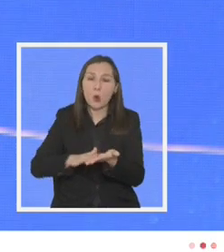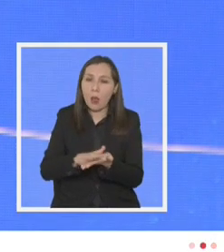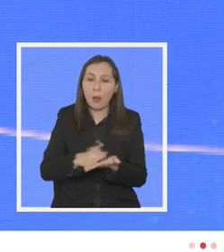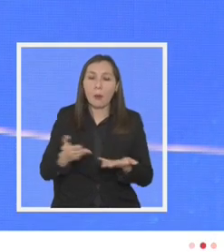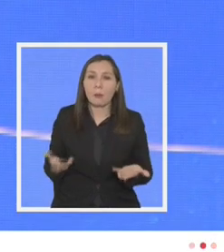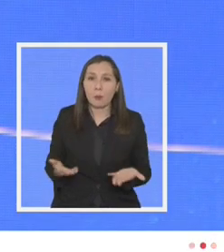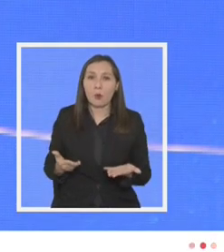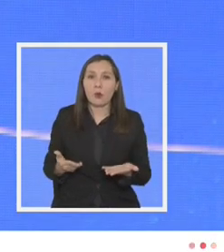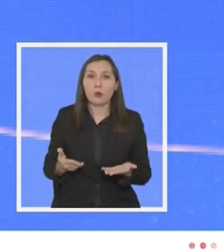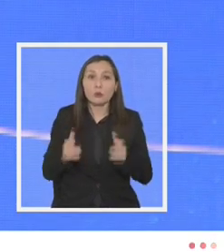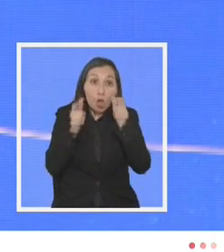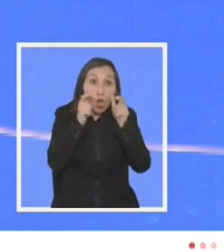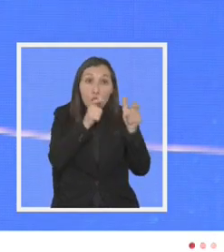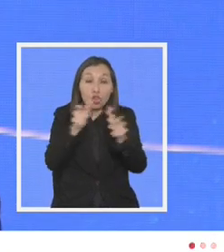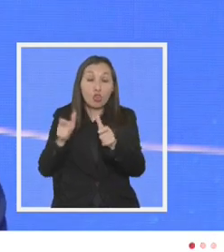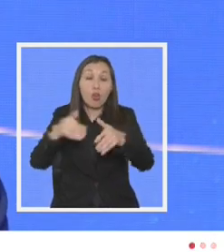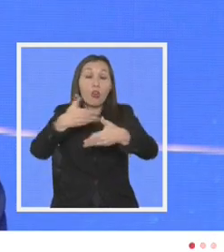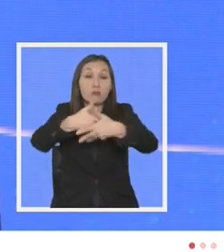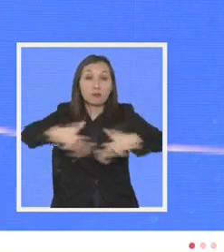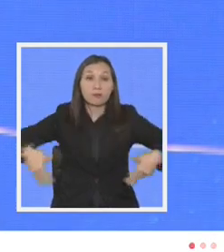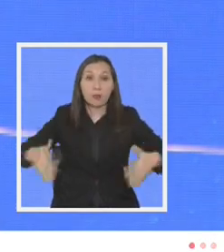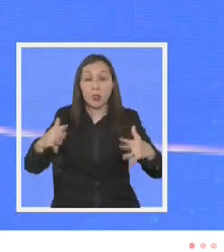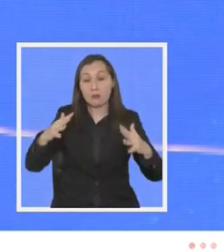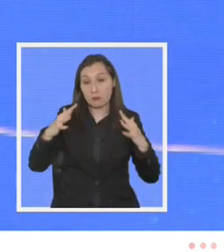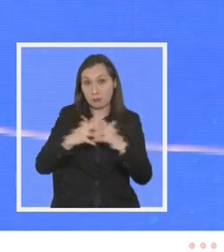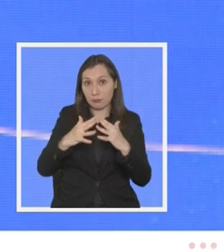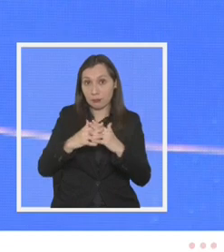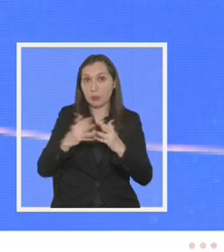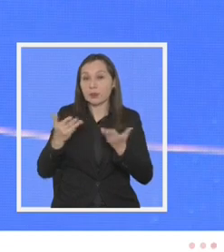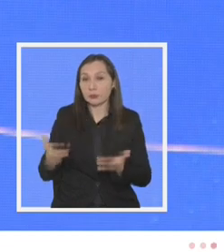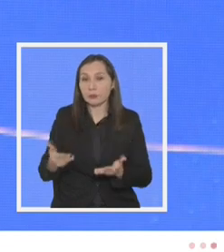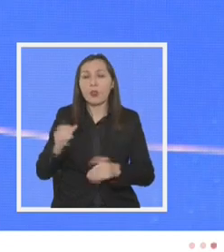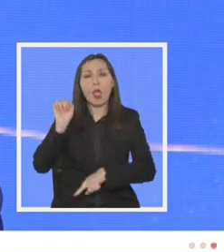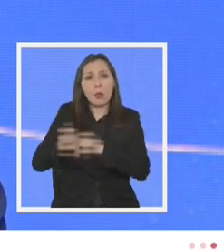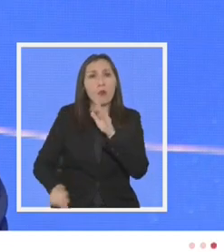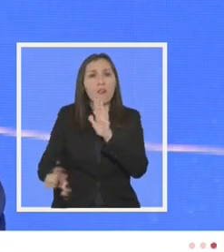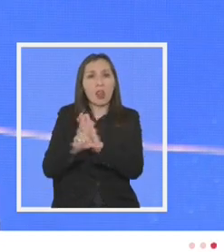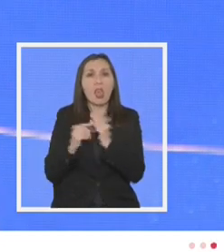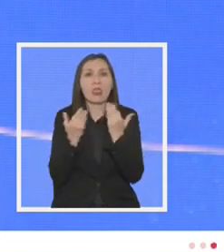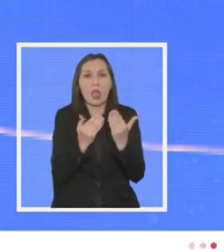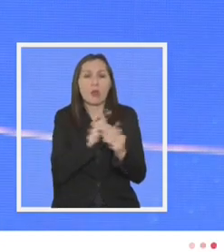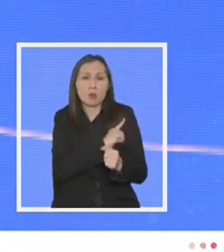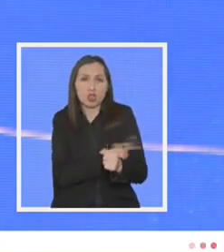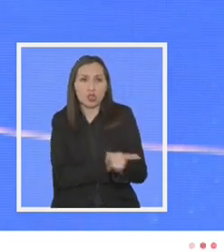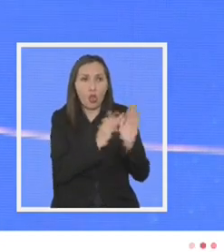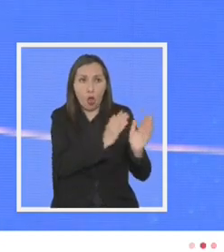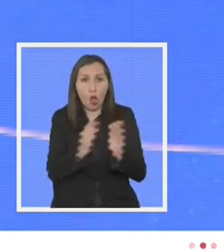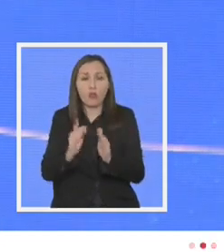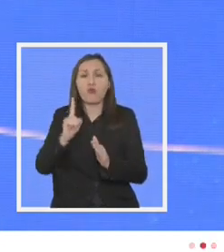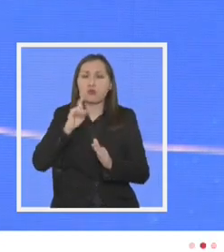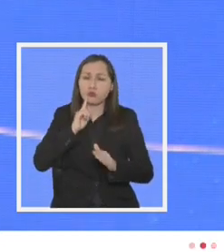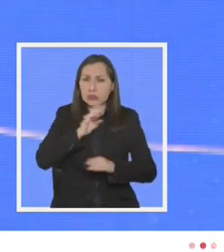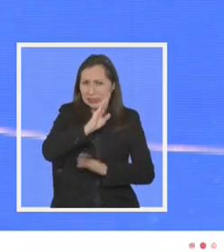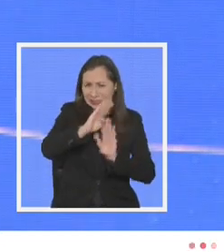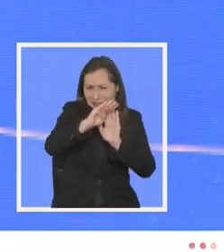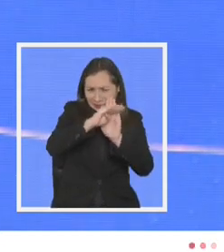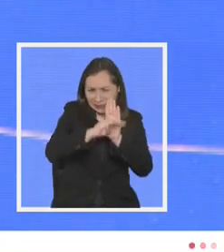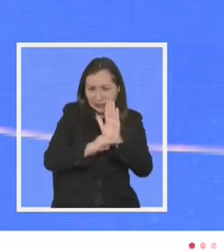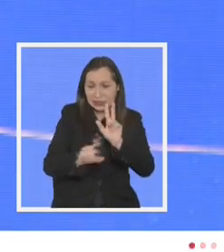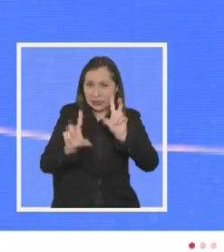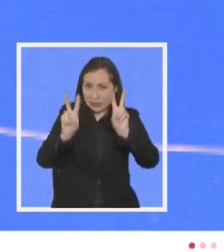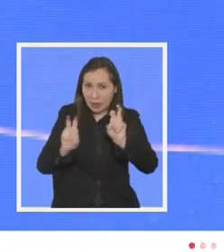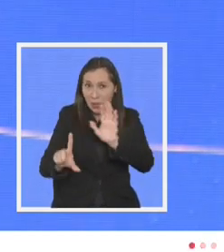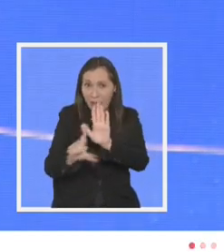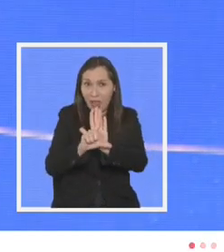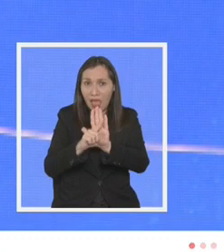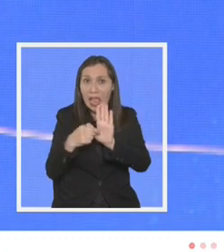en el control de la frontera en las fuerzas armadas hemos aprobado leyes que dan más protección a las fuerzas del orden y tenemos una intensa agenda legislativa